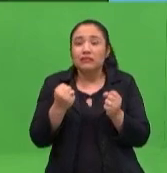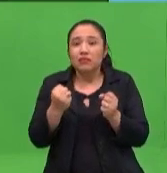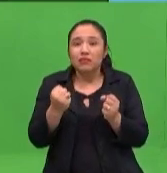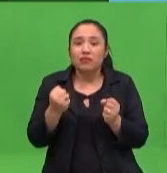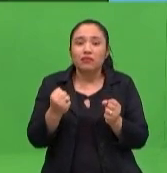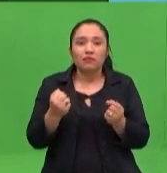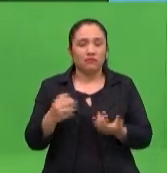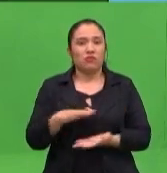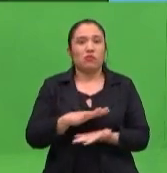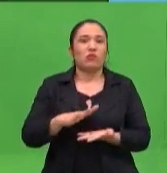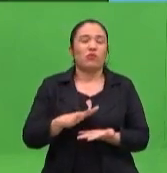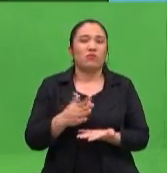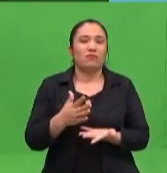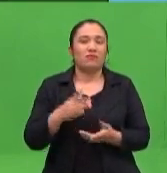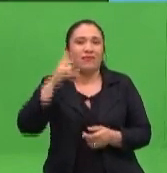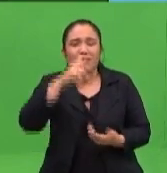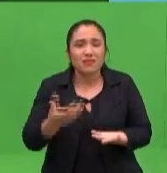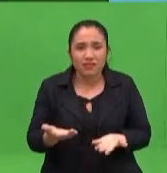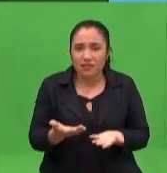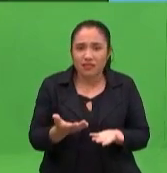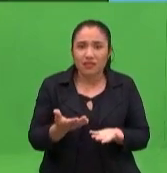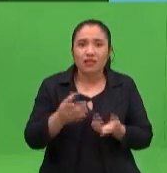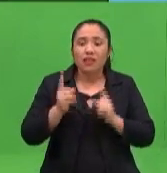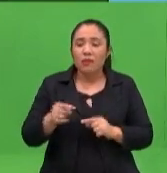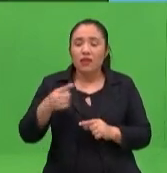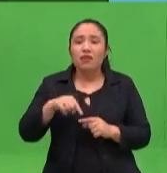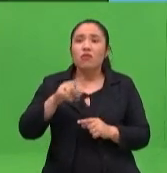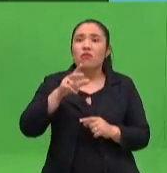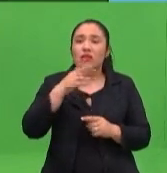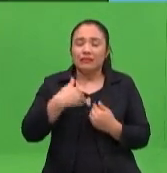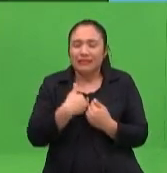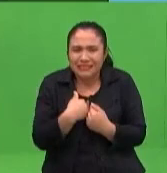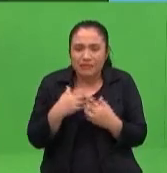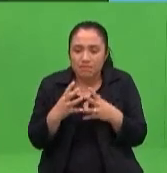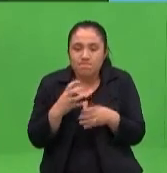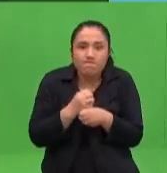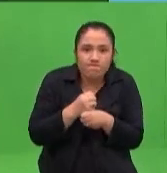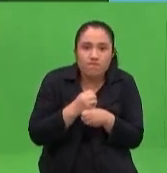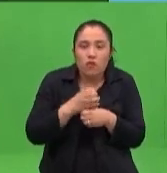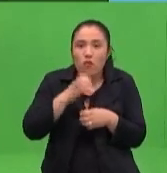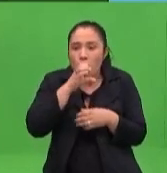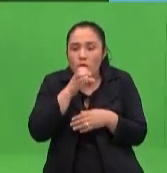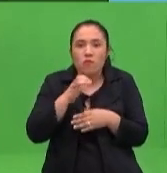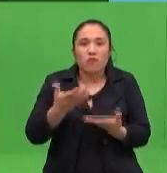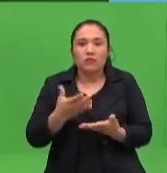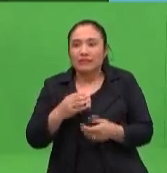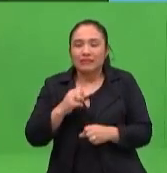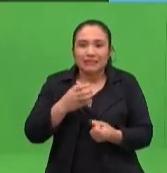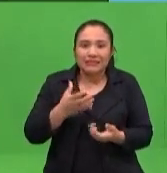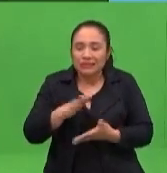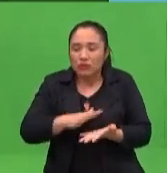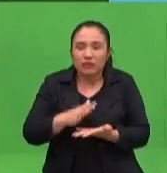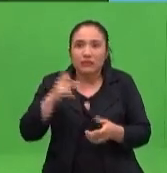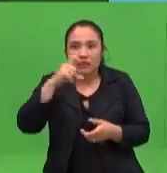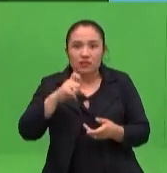deje de presentar la tarea y una vez que mamá está un poco más calmada, a la noche